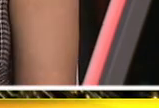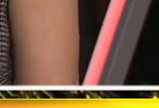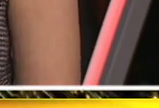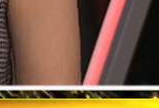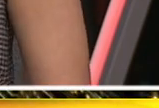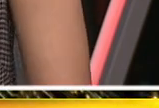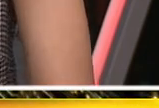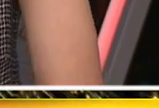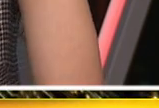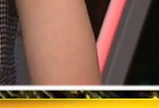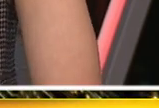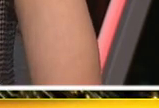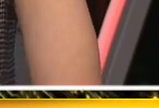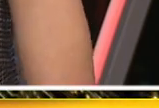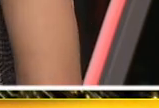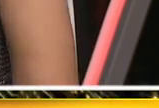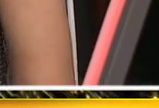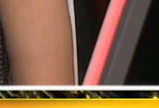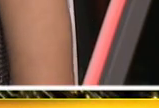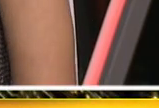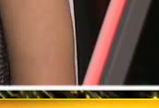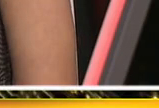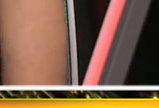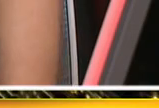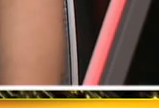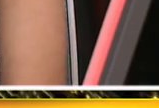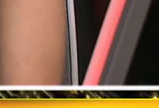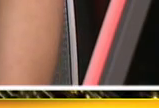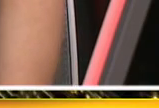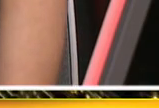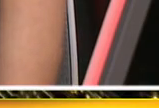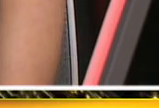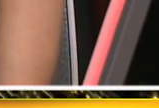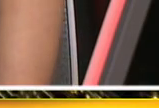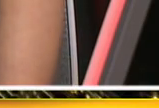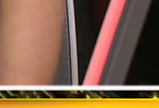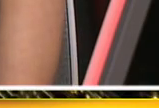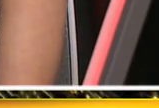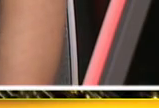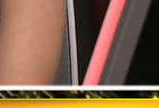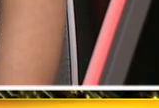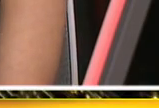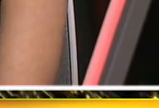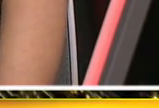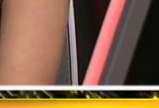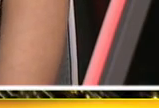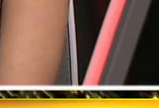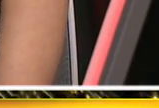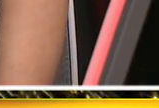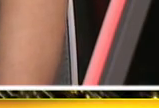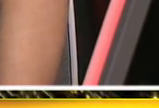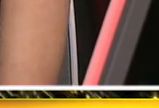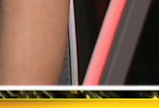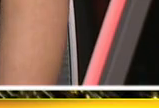alejado de lo que es una canasta para jubilados, ¿no? De lo que sale un costo de vida, de lo que sale vivir para un jubilado, que hoy